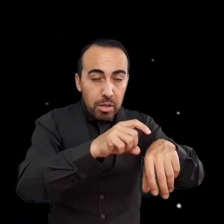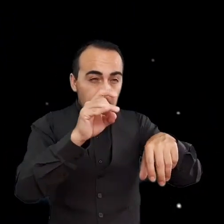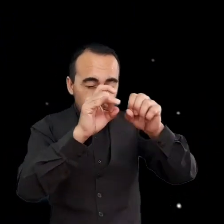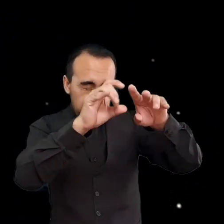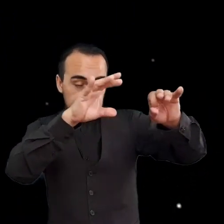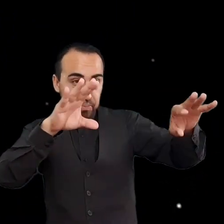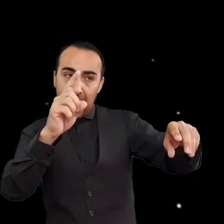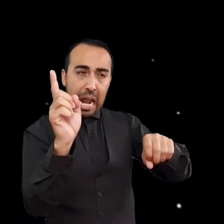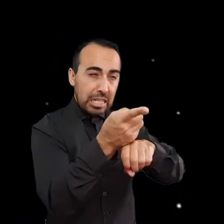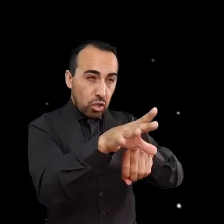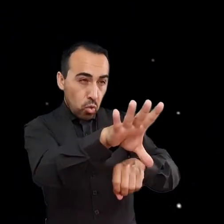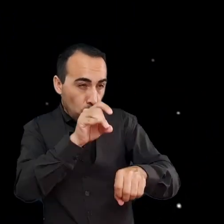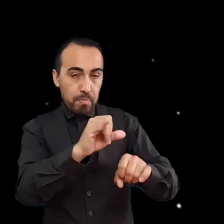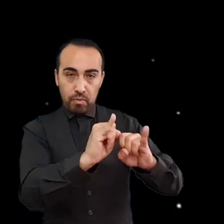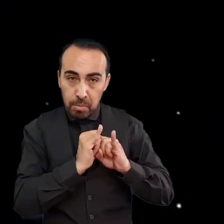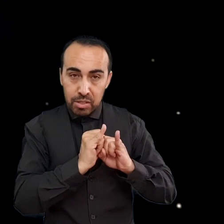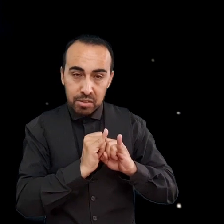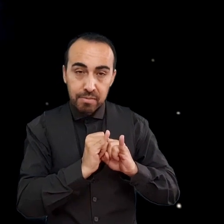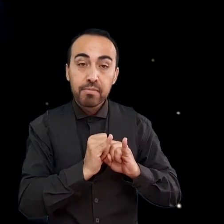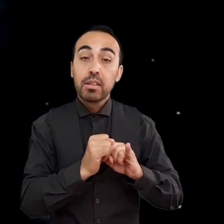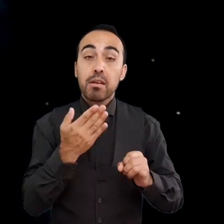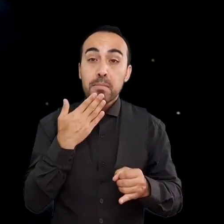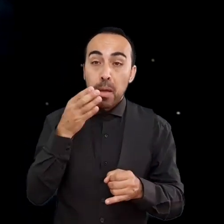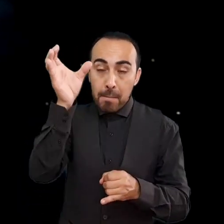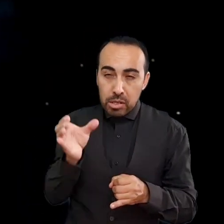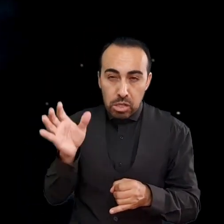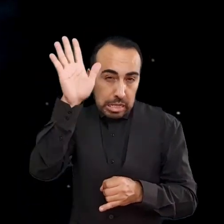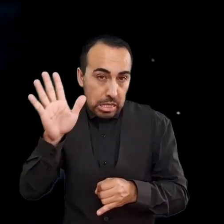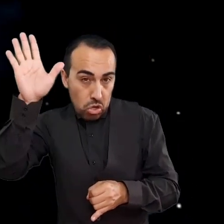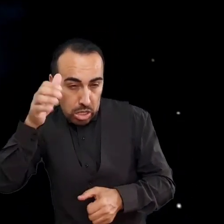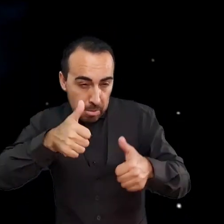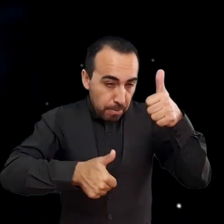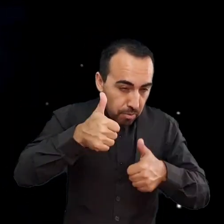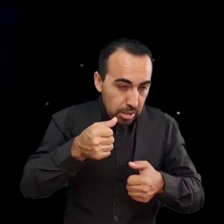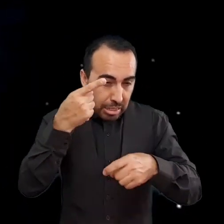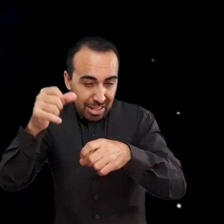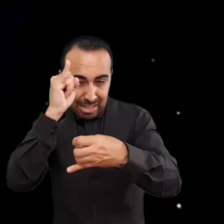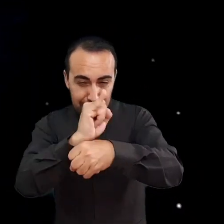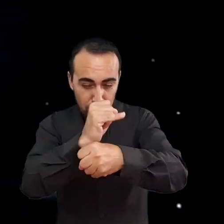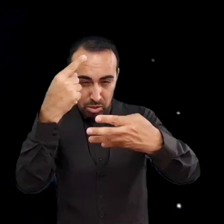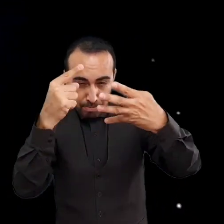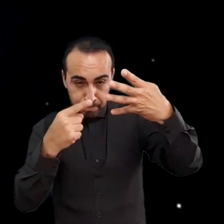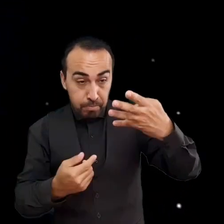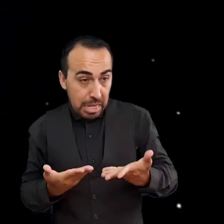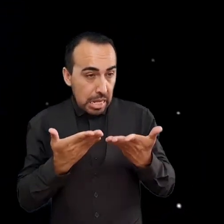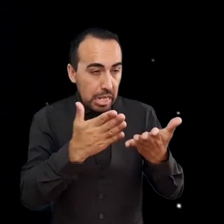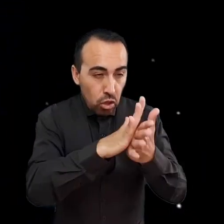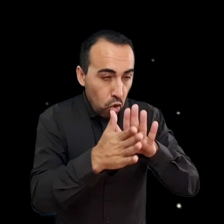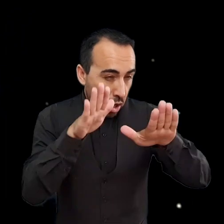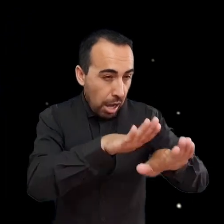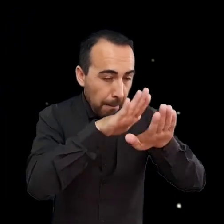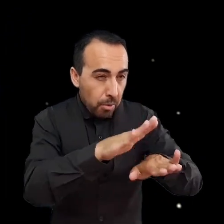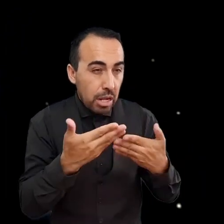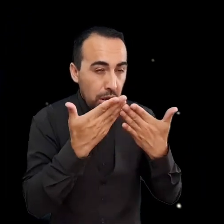de observación necesarios para lograr los objetivos científicos de este proyecto. Entre ellos son críticos la respuesta rápida